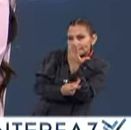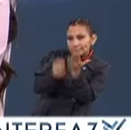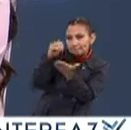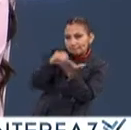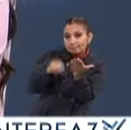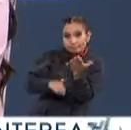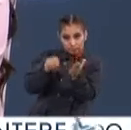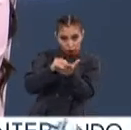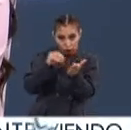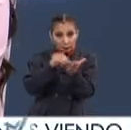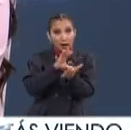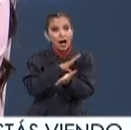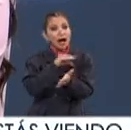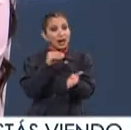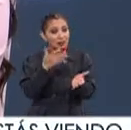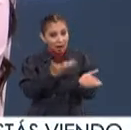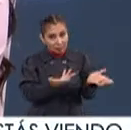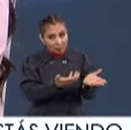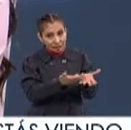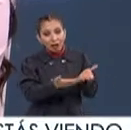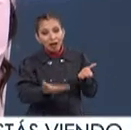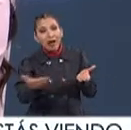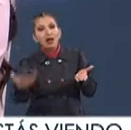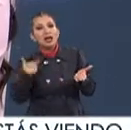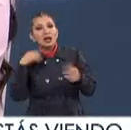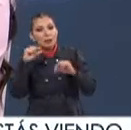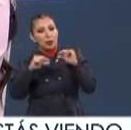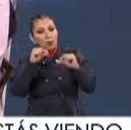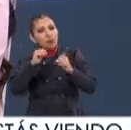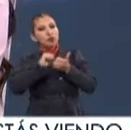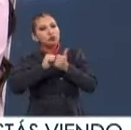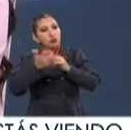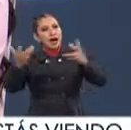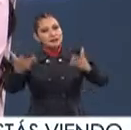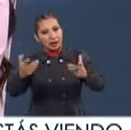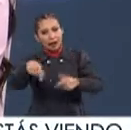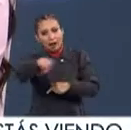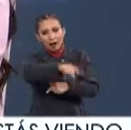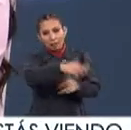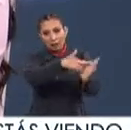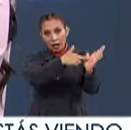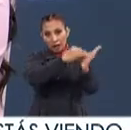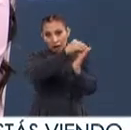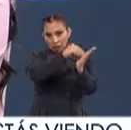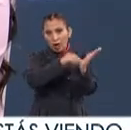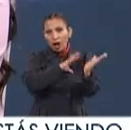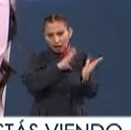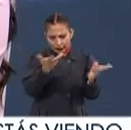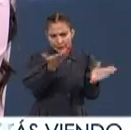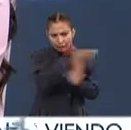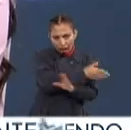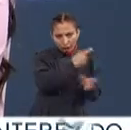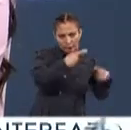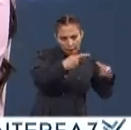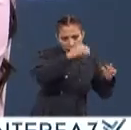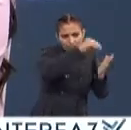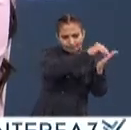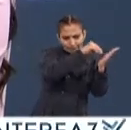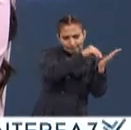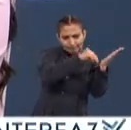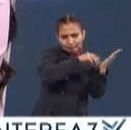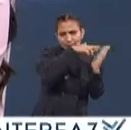Es algo que todavía se está estandarizando, que se están terminando de construir los protocolos Porque se han venido construyendo, se han venido